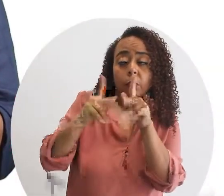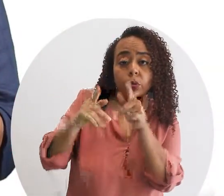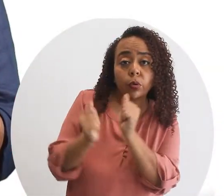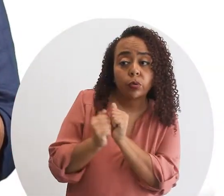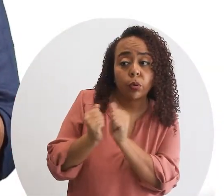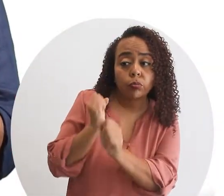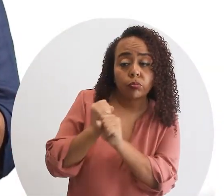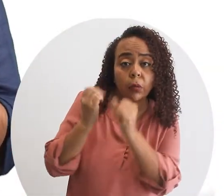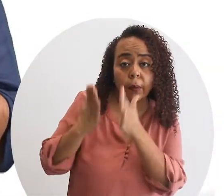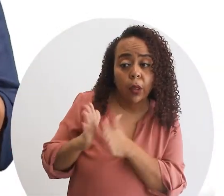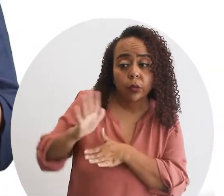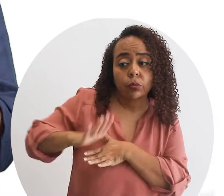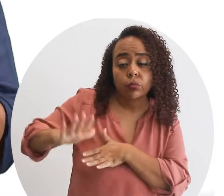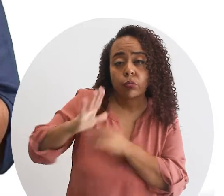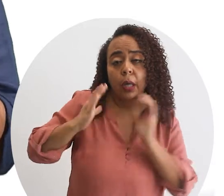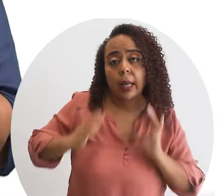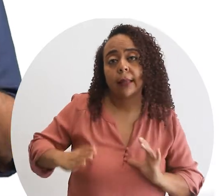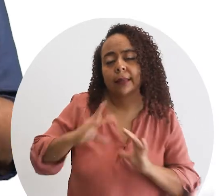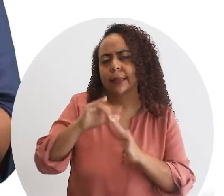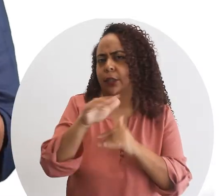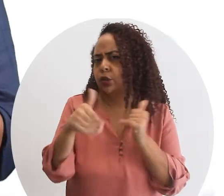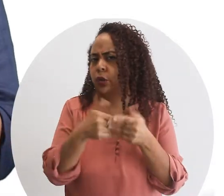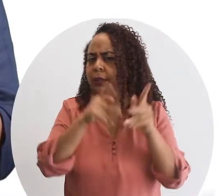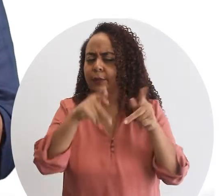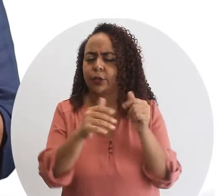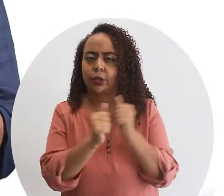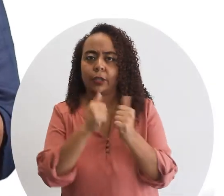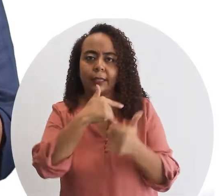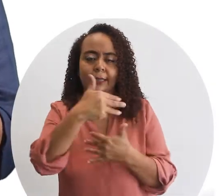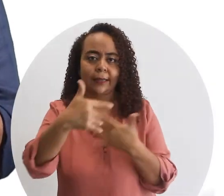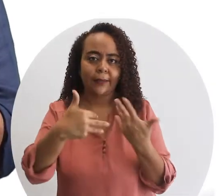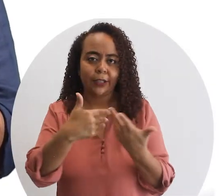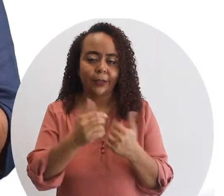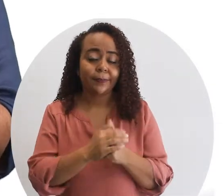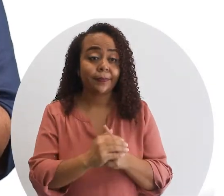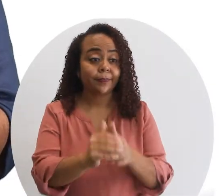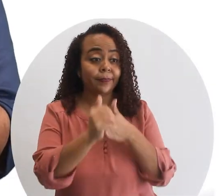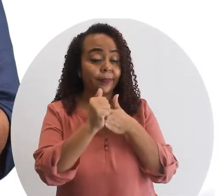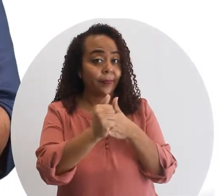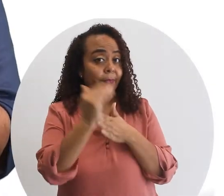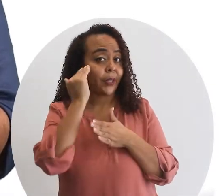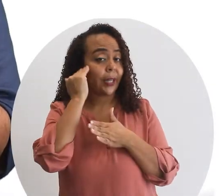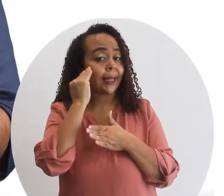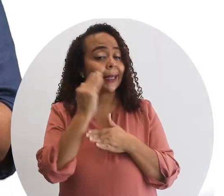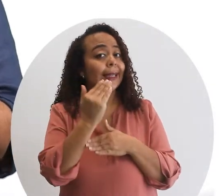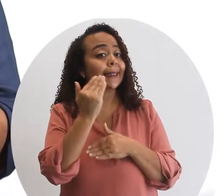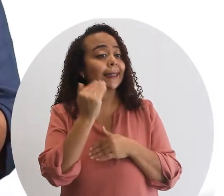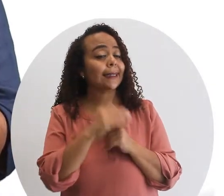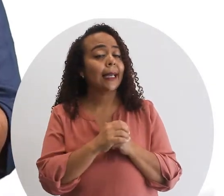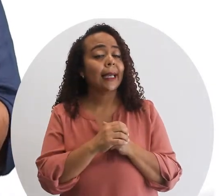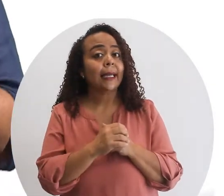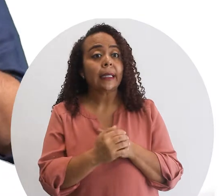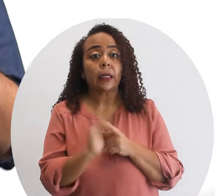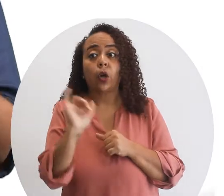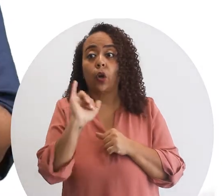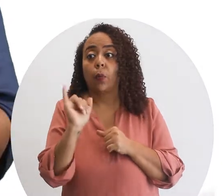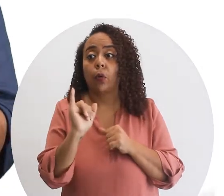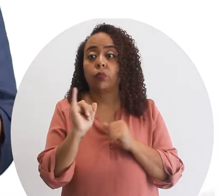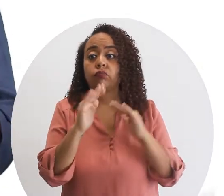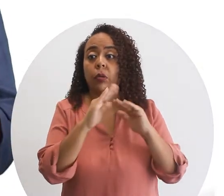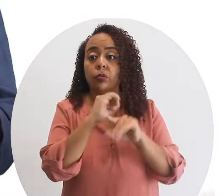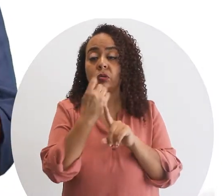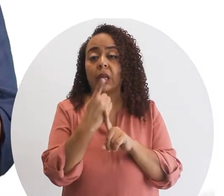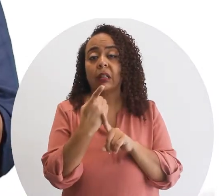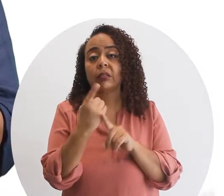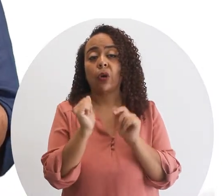personas con las que trabaja sus clientes y todo el mundo con quien se relaciona una lideresa consciente sabe que como creció en una